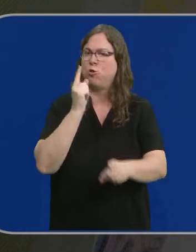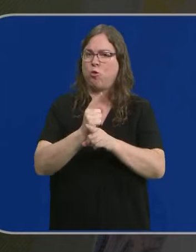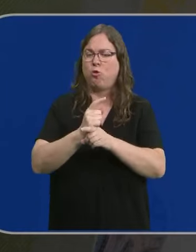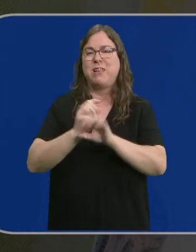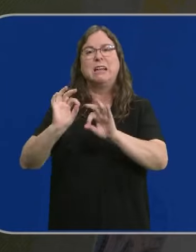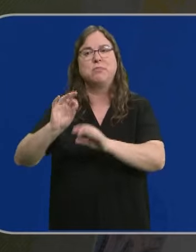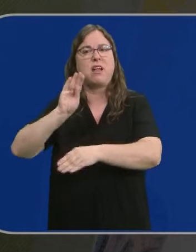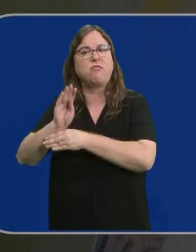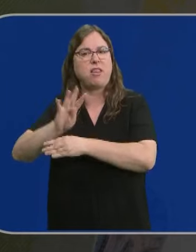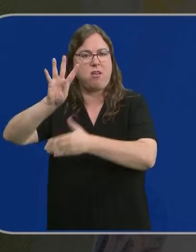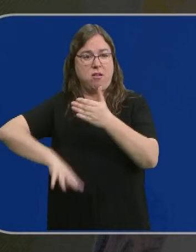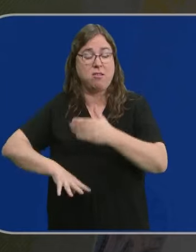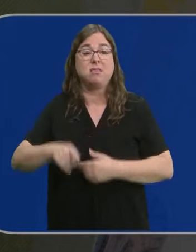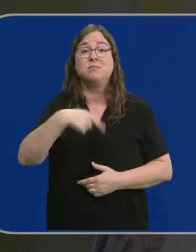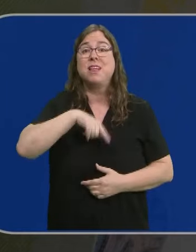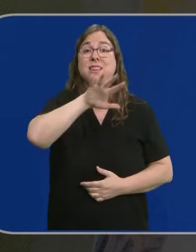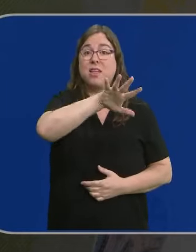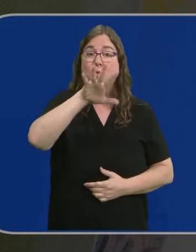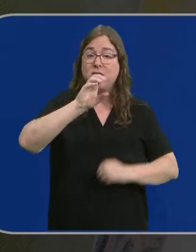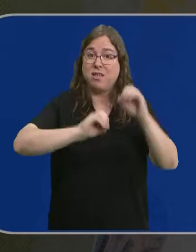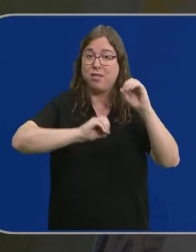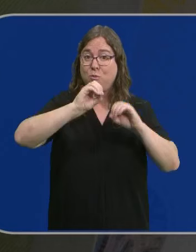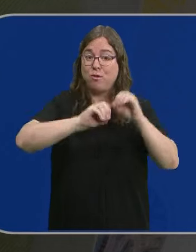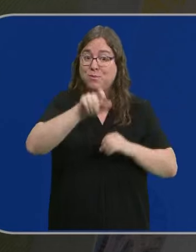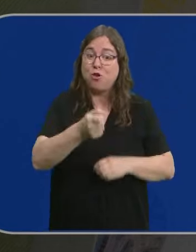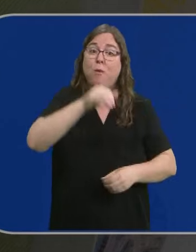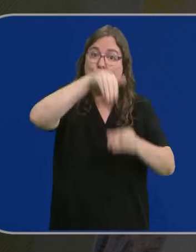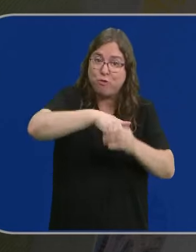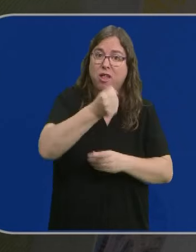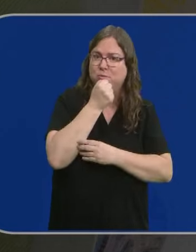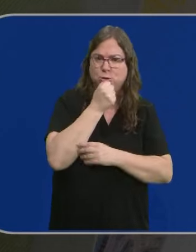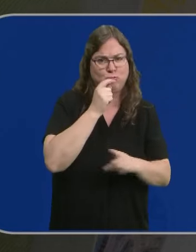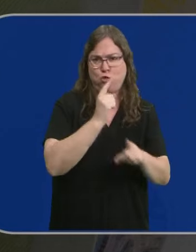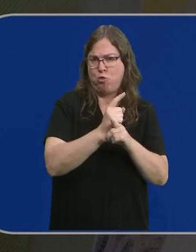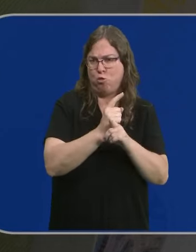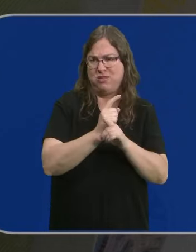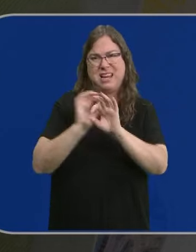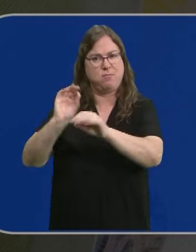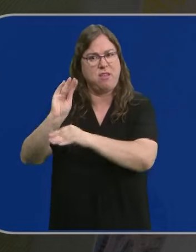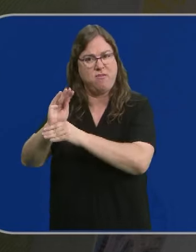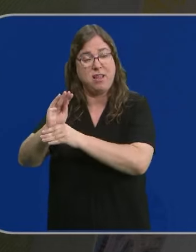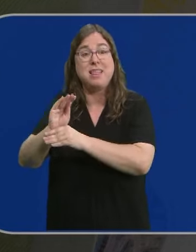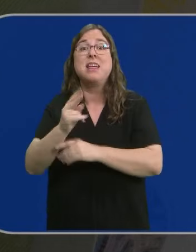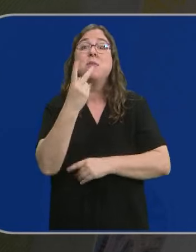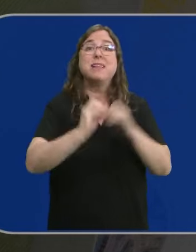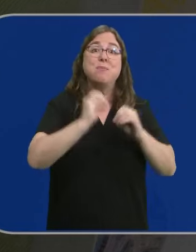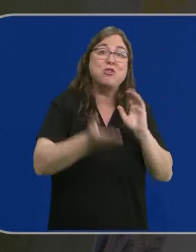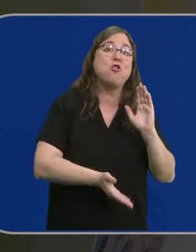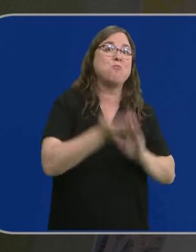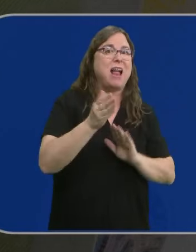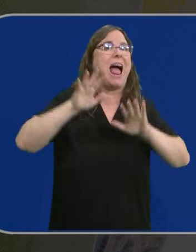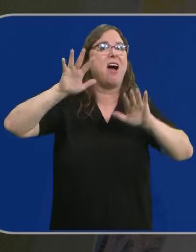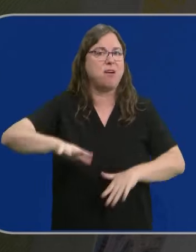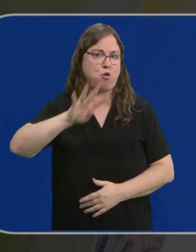Sigma 2 para el mundo, un 55% de los votantes socialistas está en contra, 20 puntos más que los que están a favor, que son un 34%.